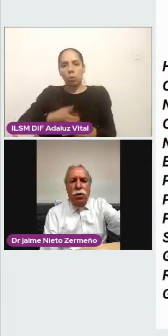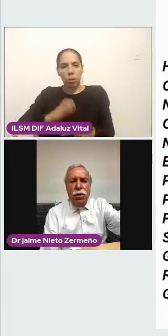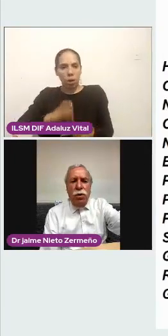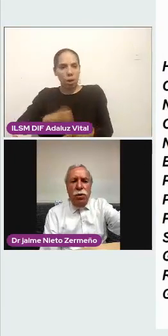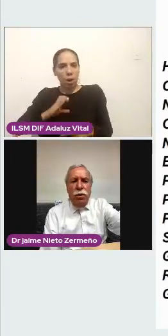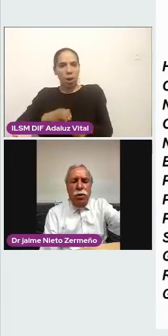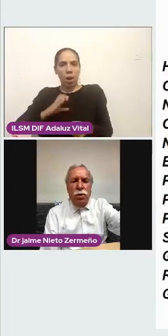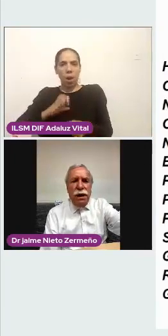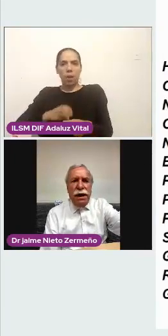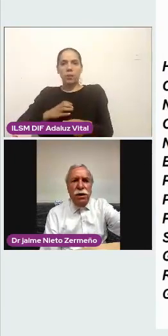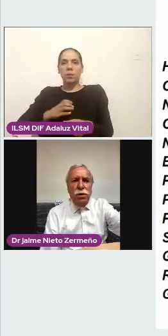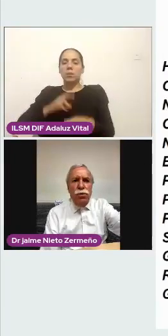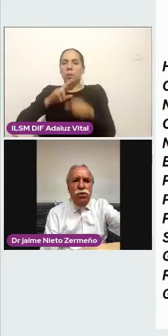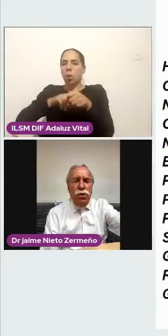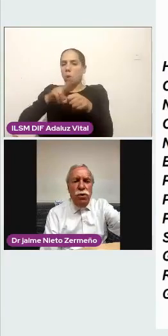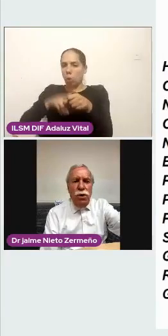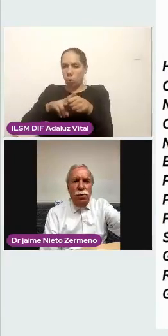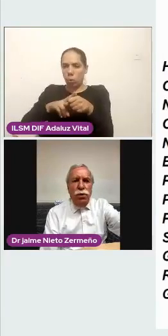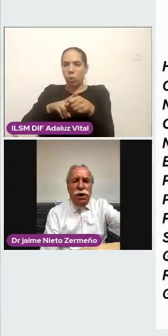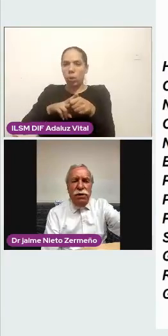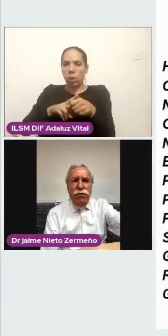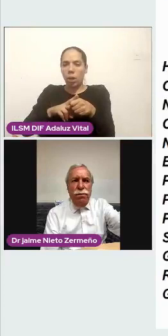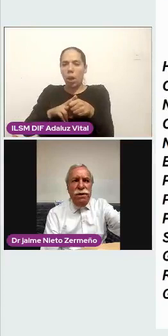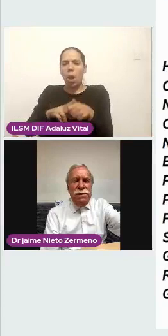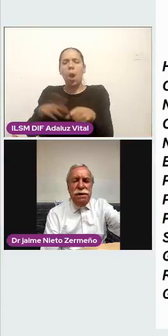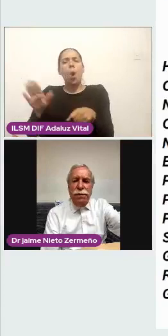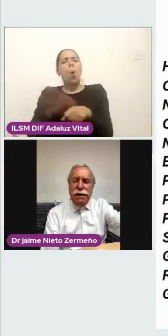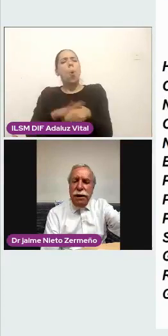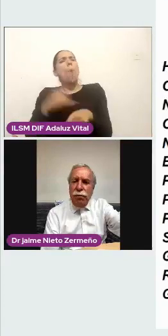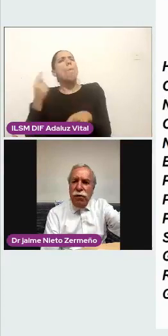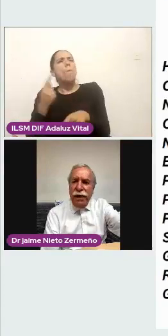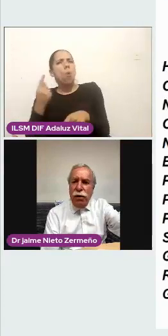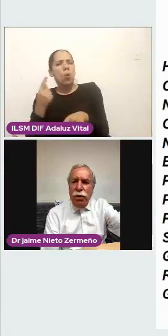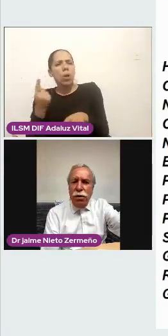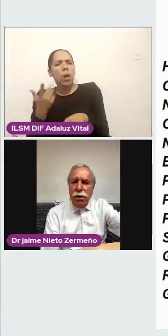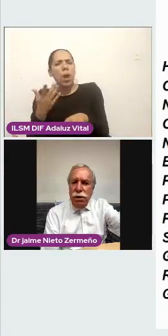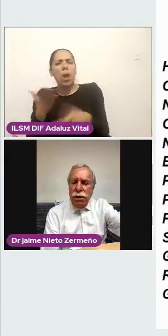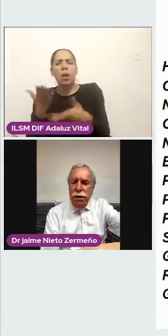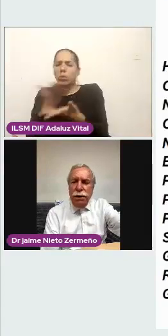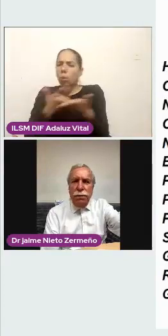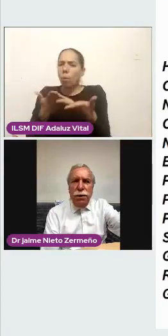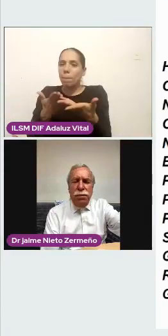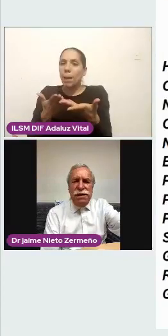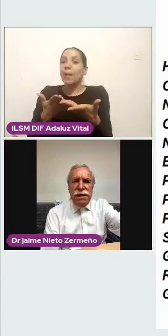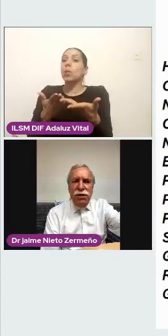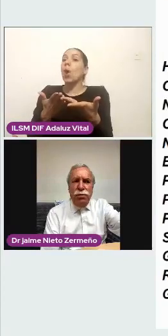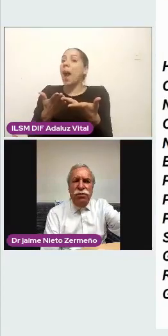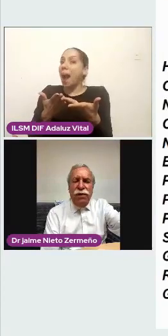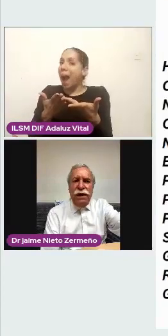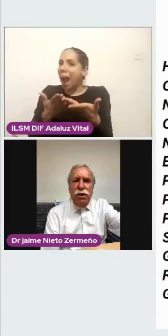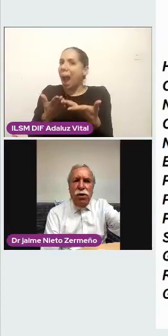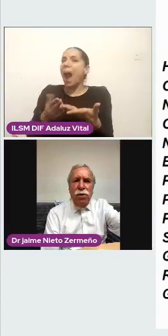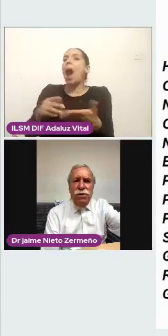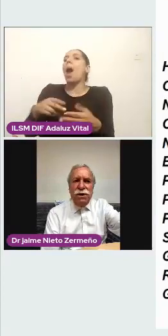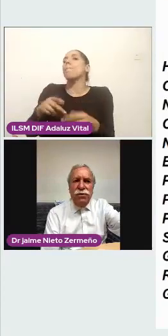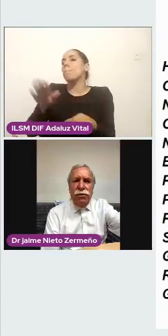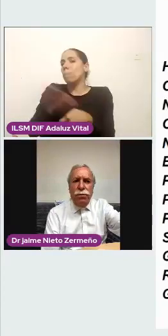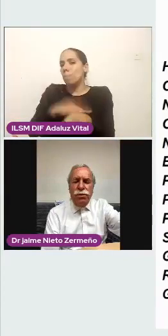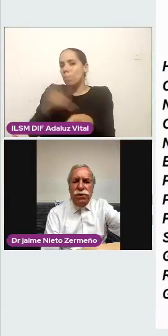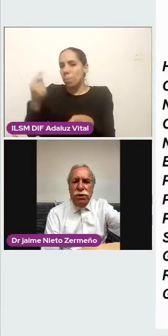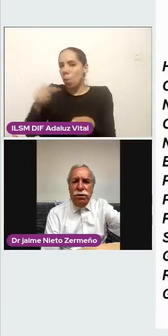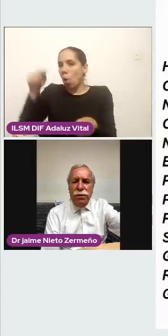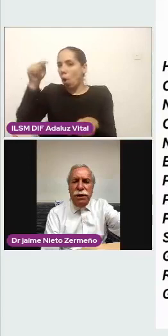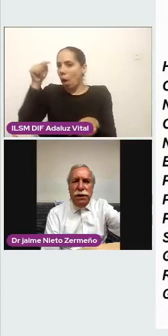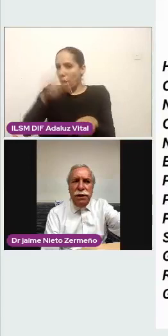recalco mucho porque fue precisamente el modelo pensado por Federico Gómez que